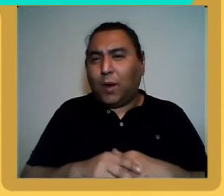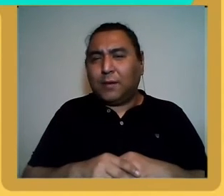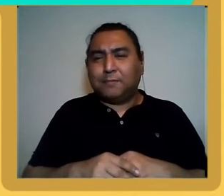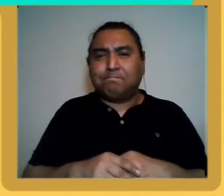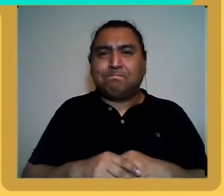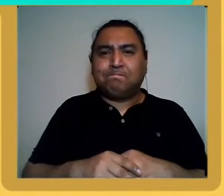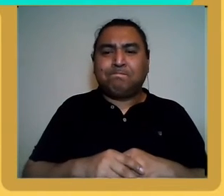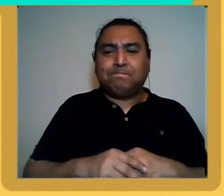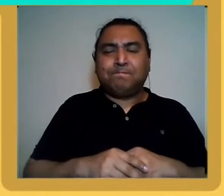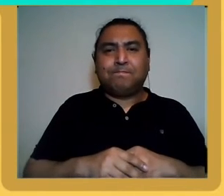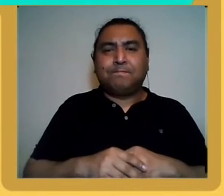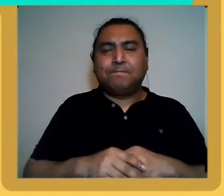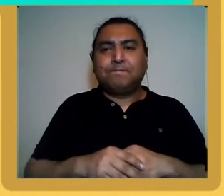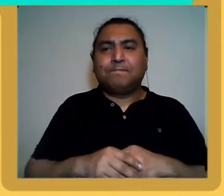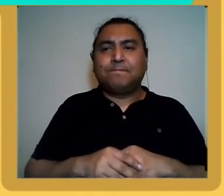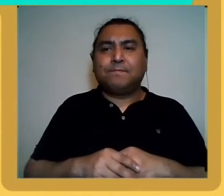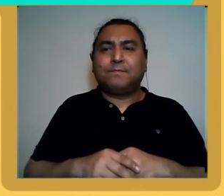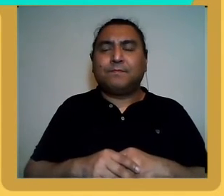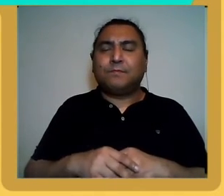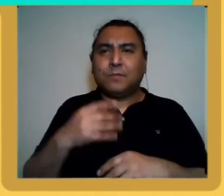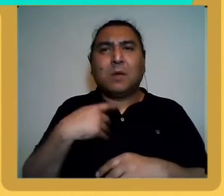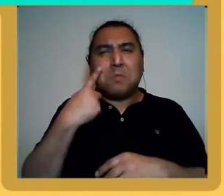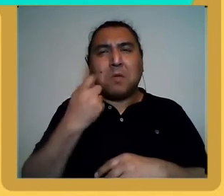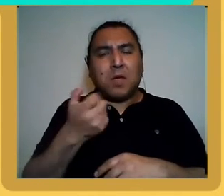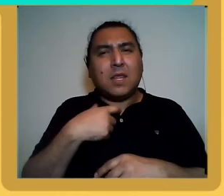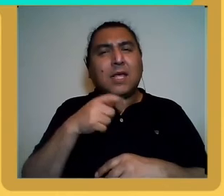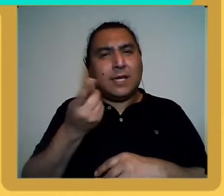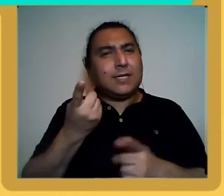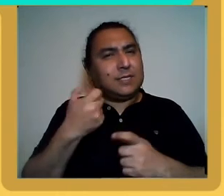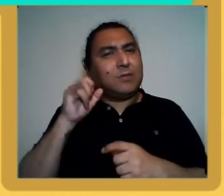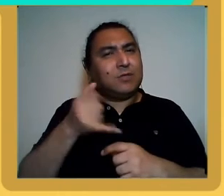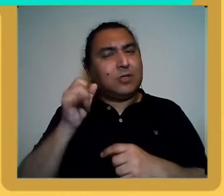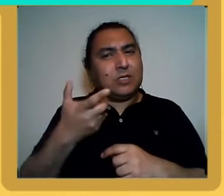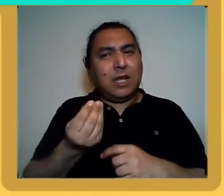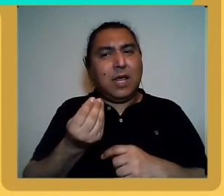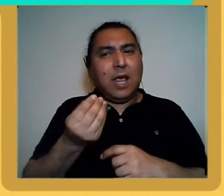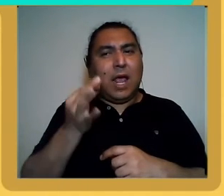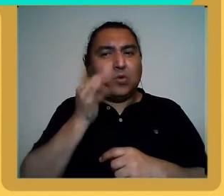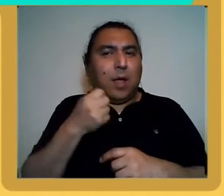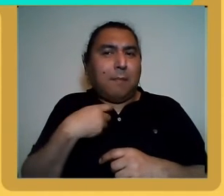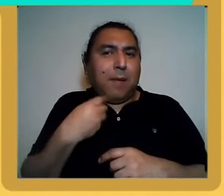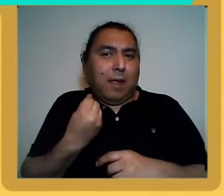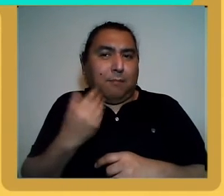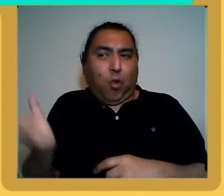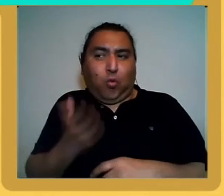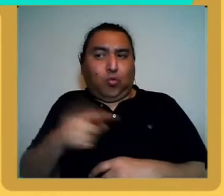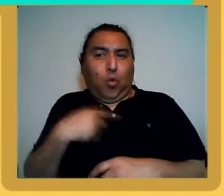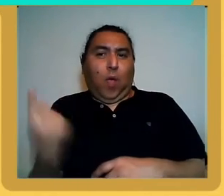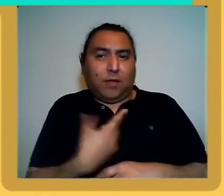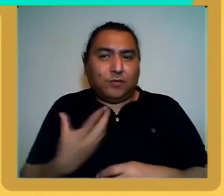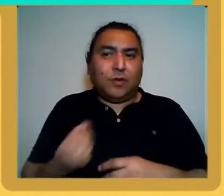yo veía que siempre era clave ese insumo en nuestros productos. Surgió la